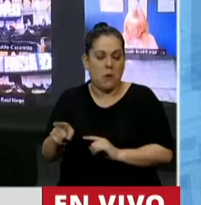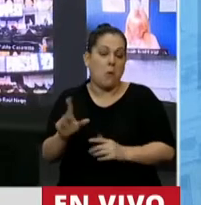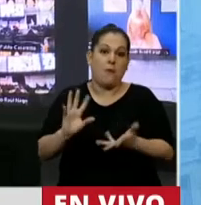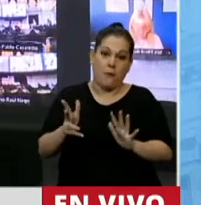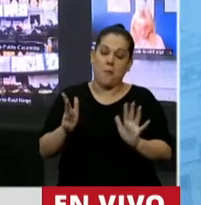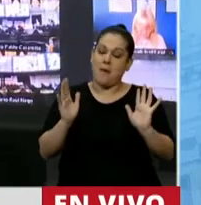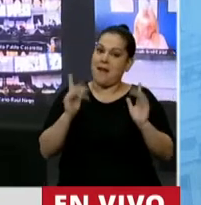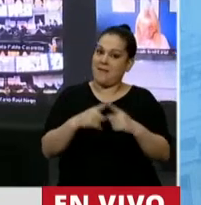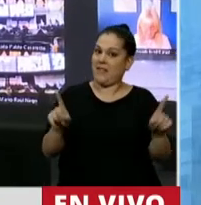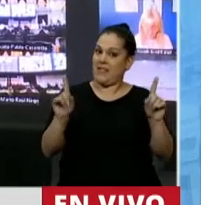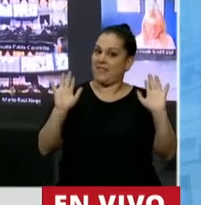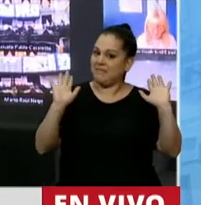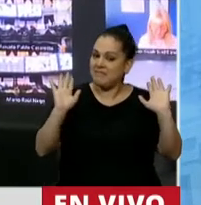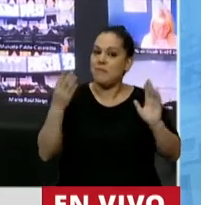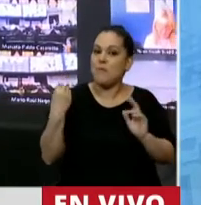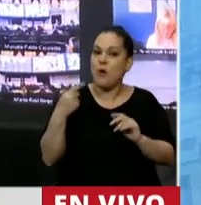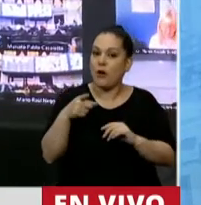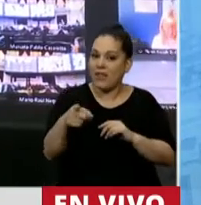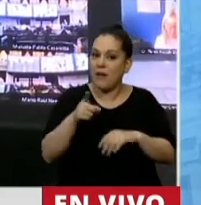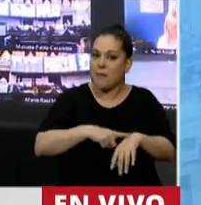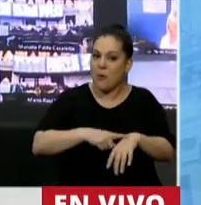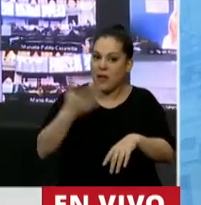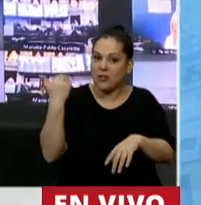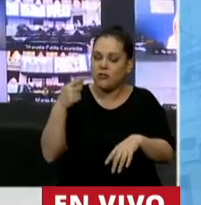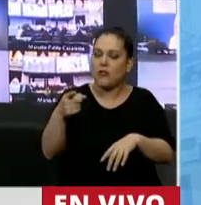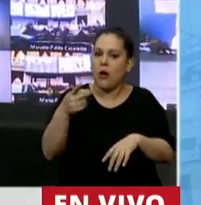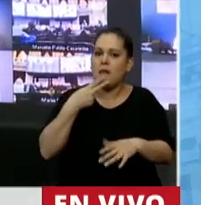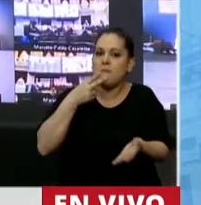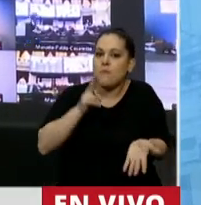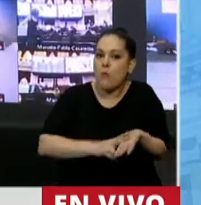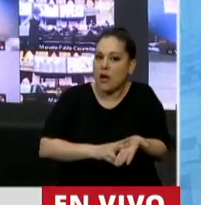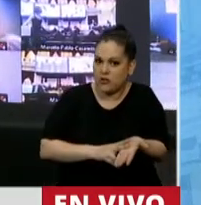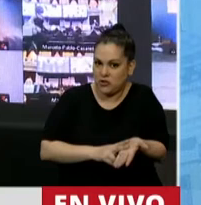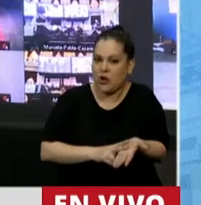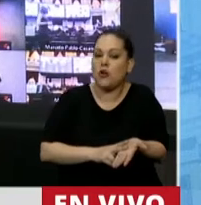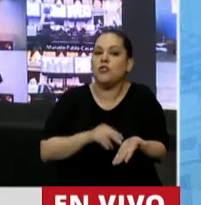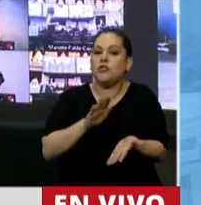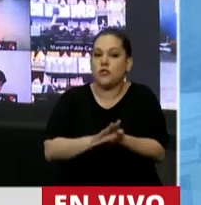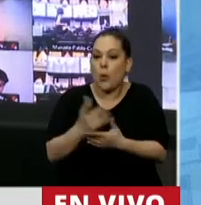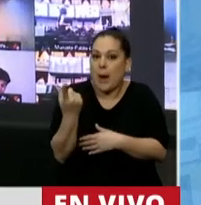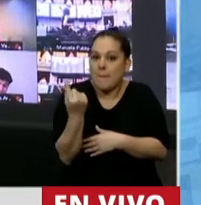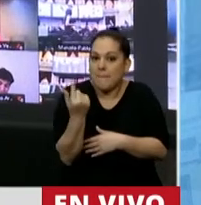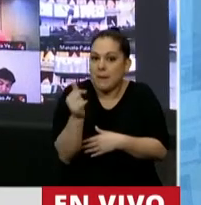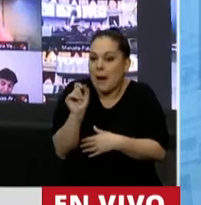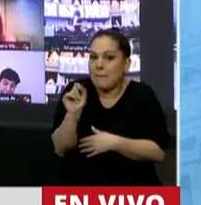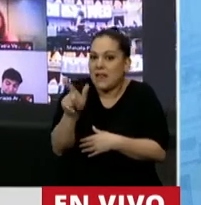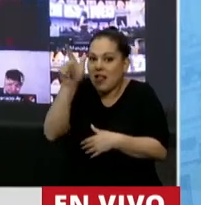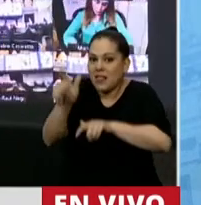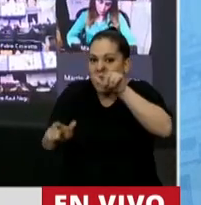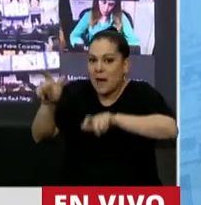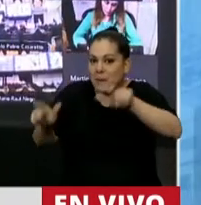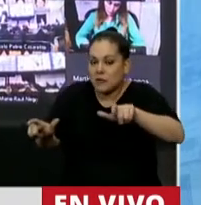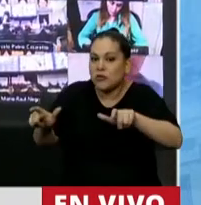curioso, ¿no? Porque era un impuesto sobre el capital de las personas